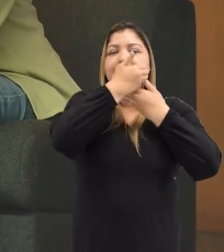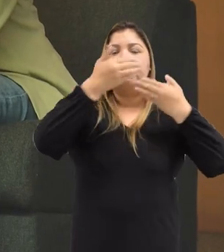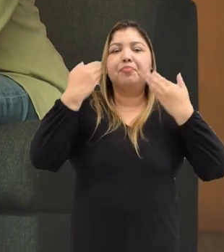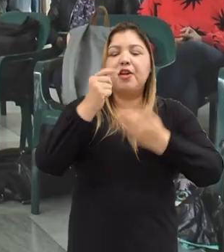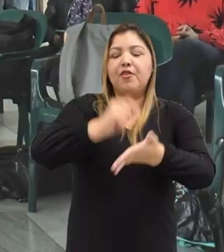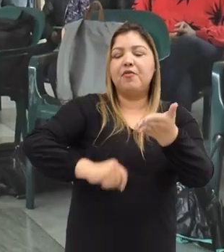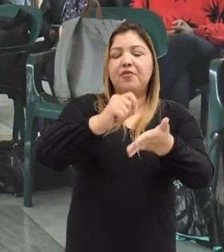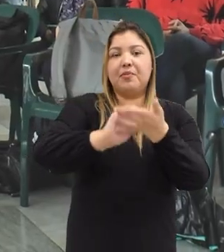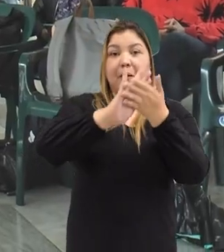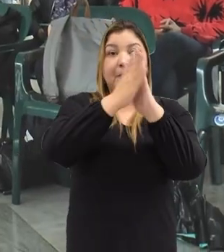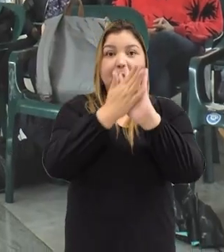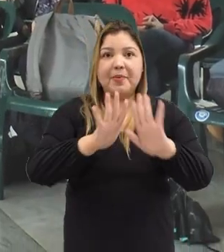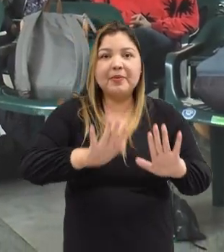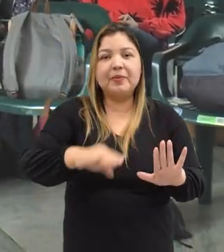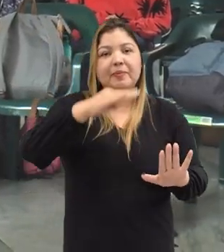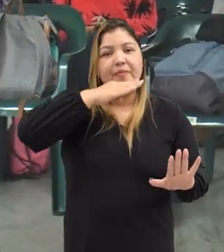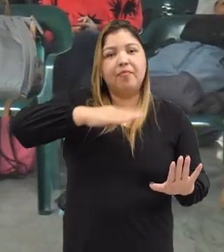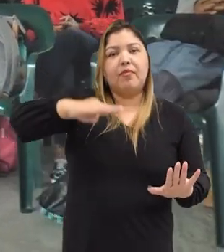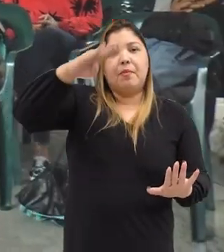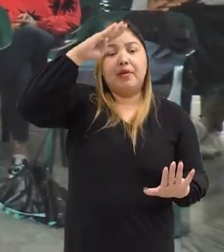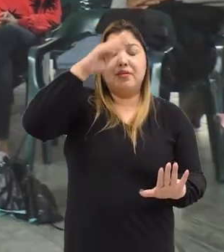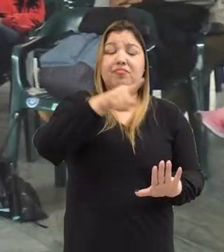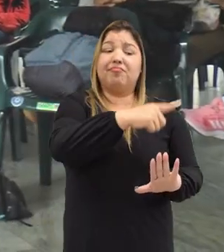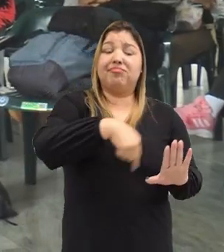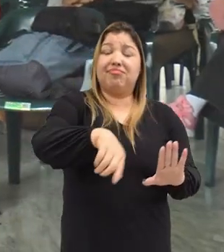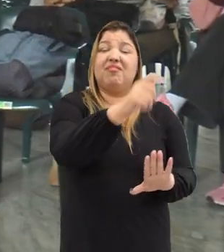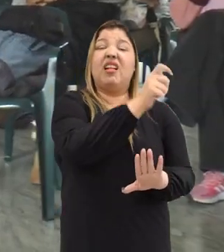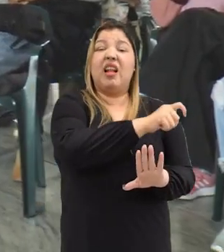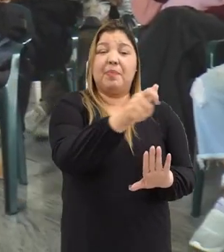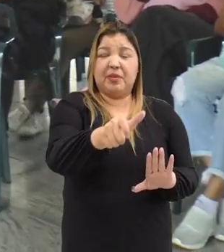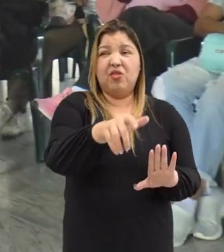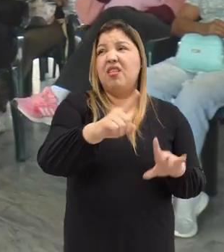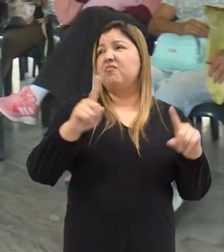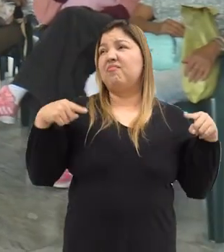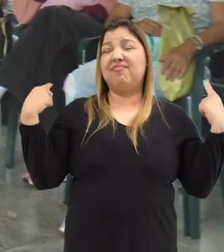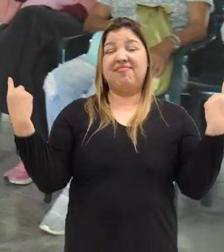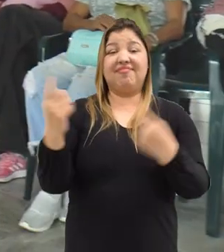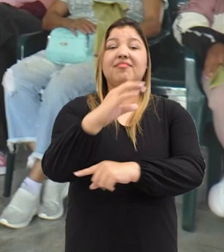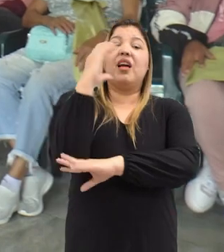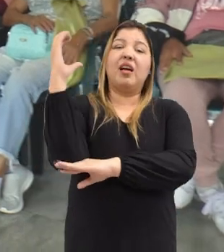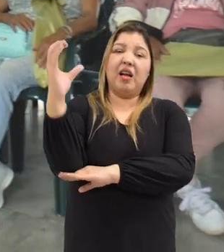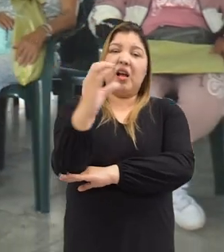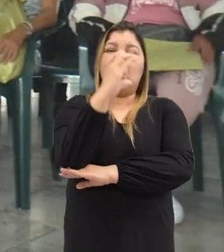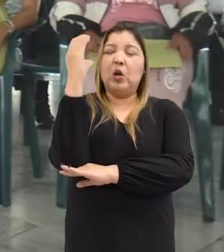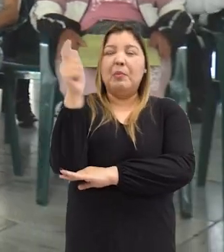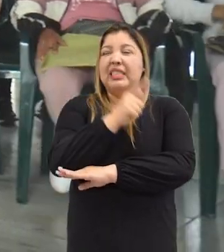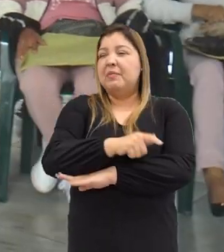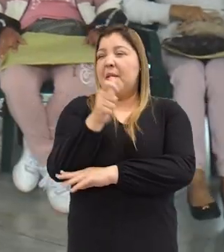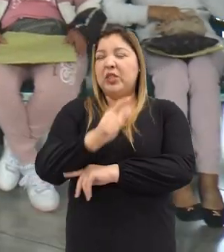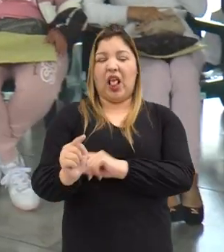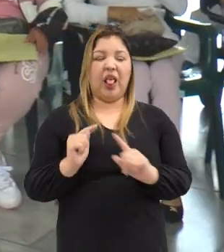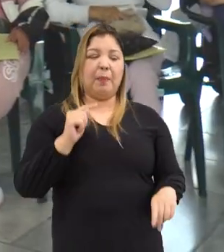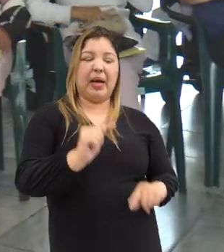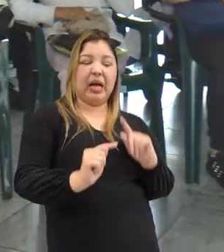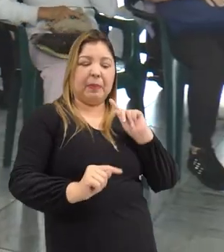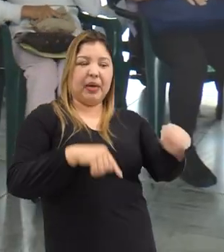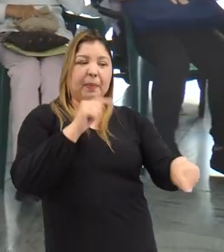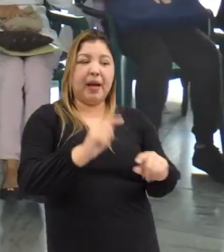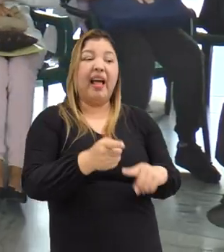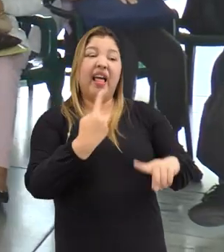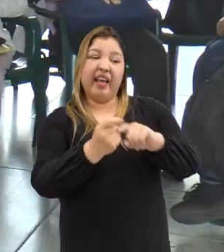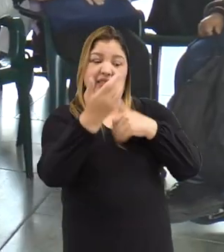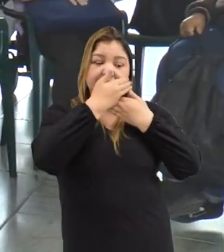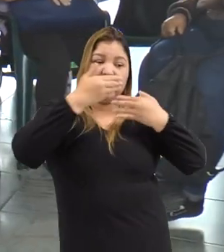Acuerdo de Paz en la Ciudad de Medellín, una población que en la ciudad y en general en el país ha recibido una carga de